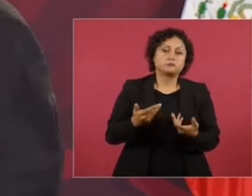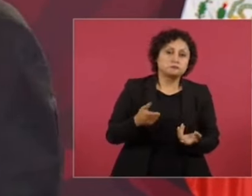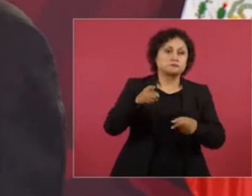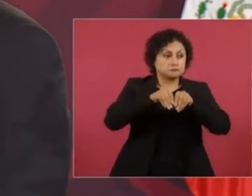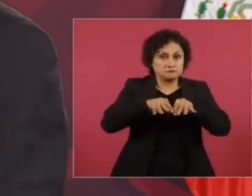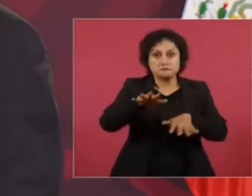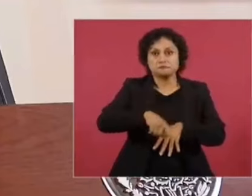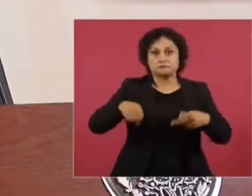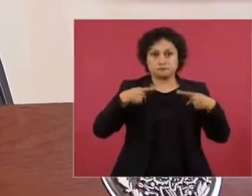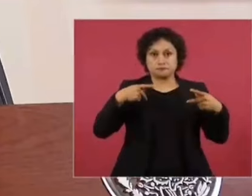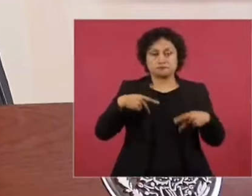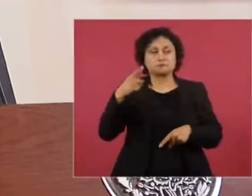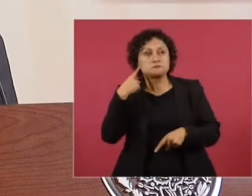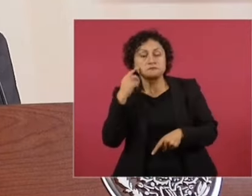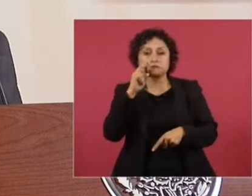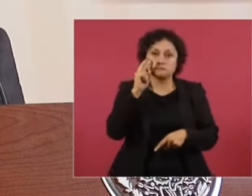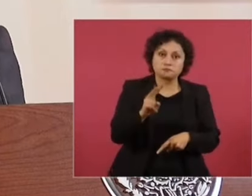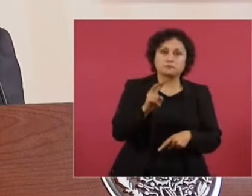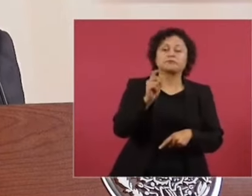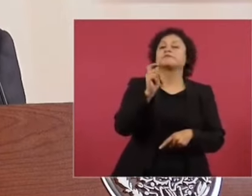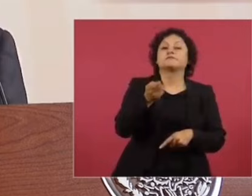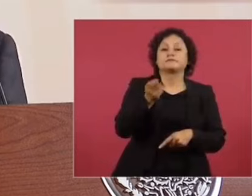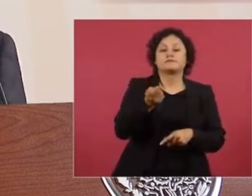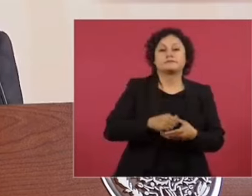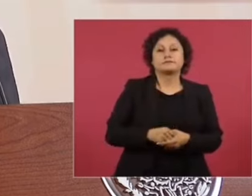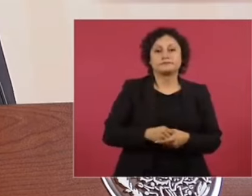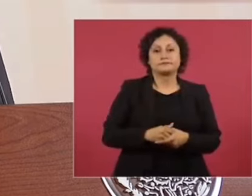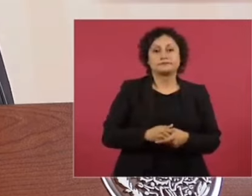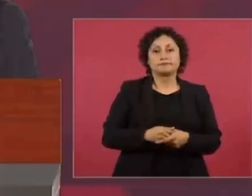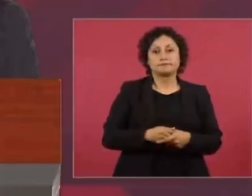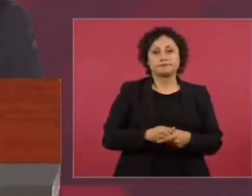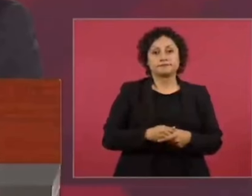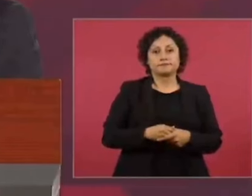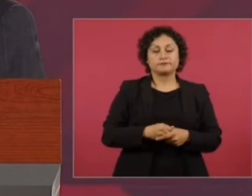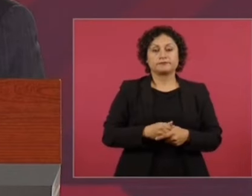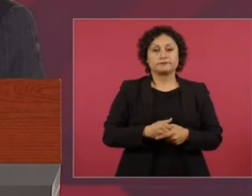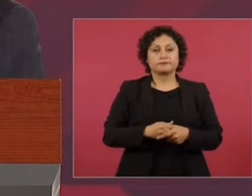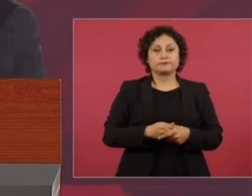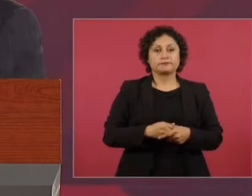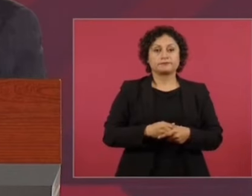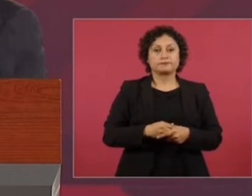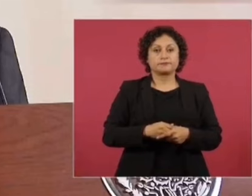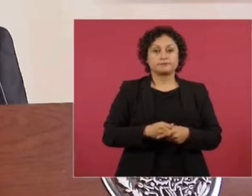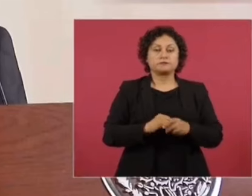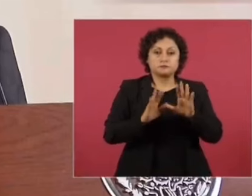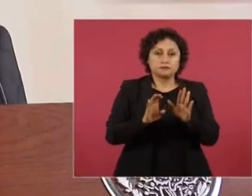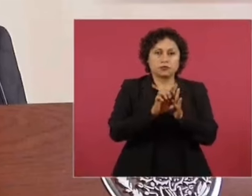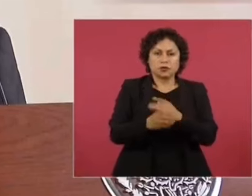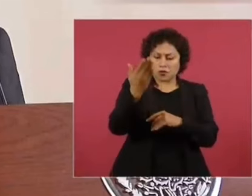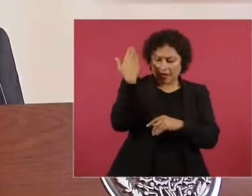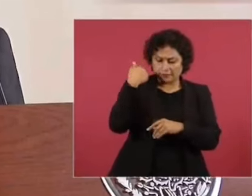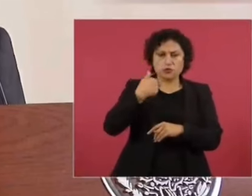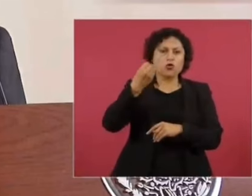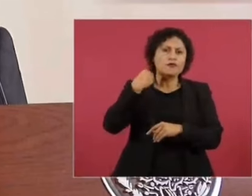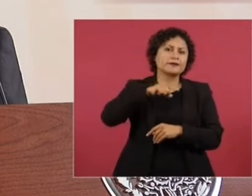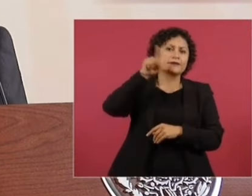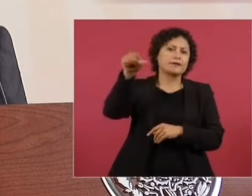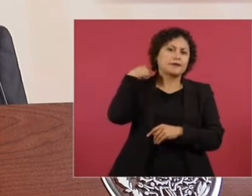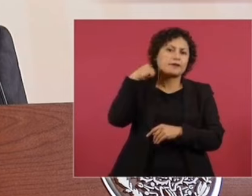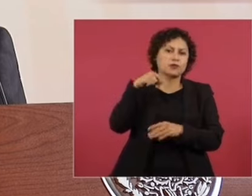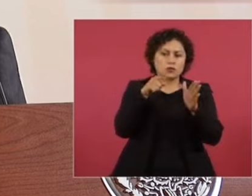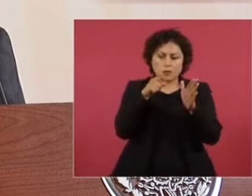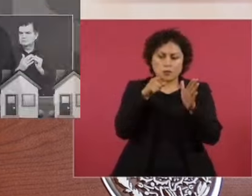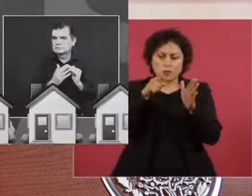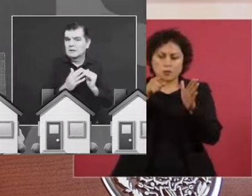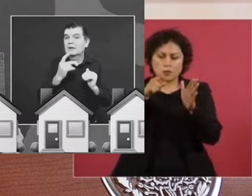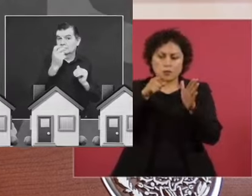se buscara en la conferencia de ese día que hablé de la